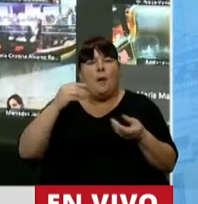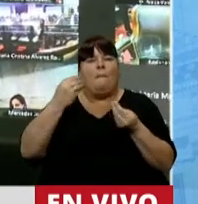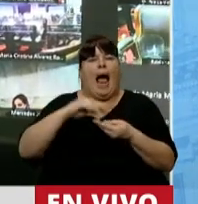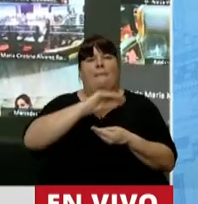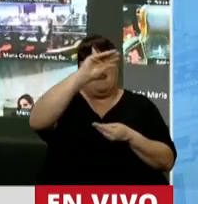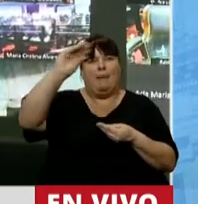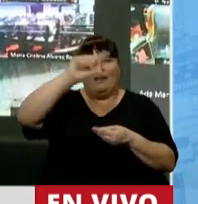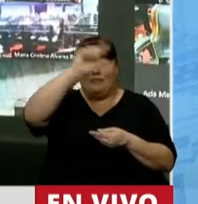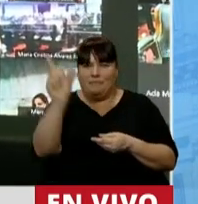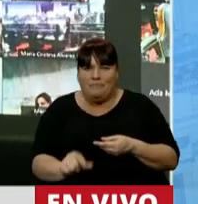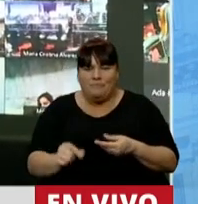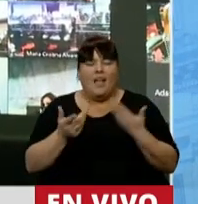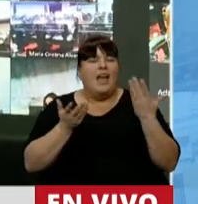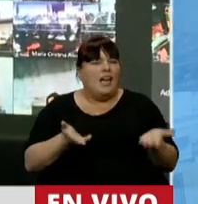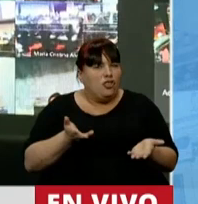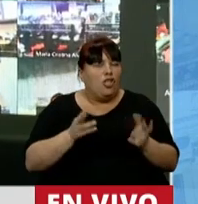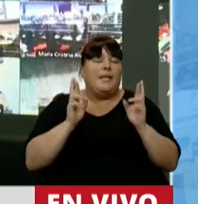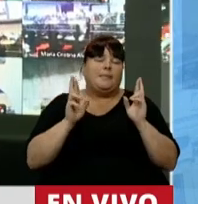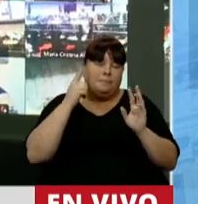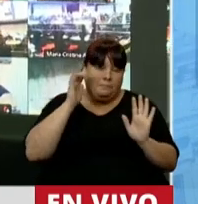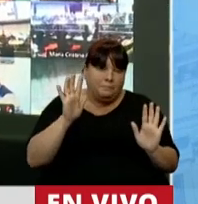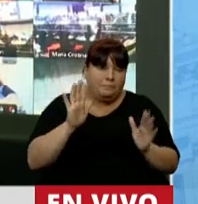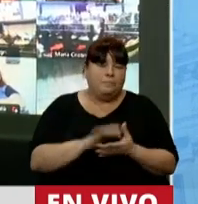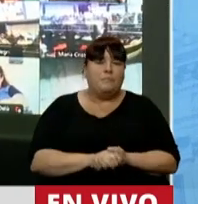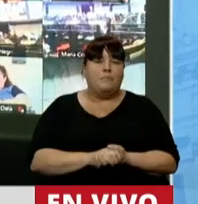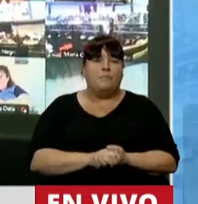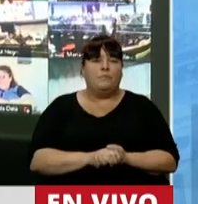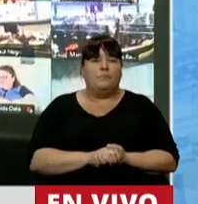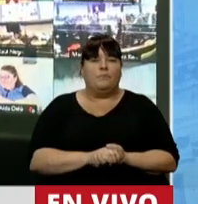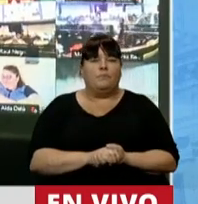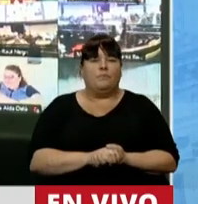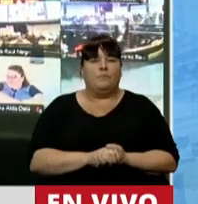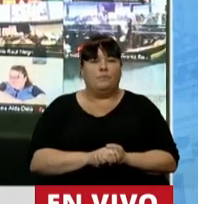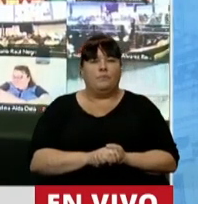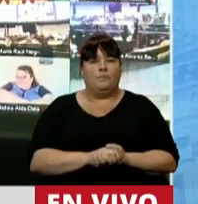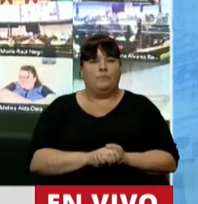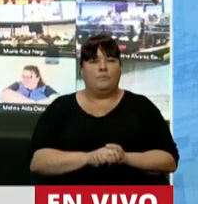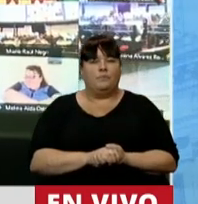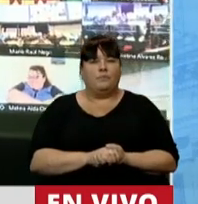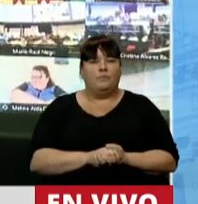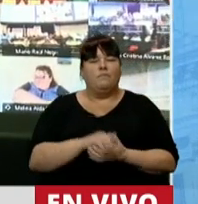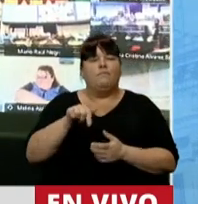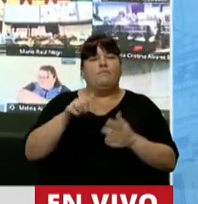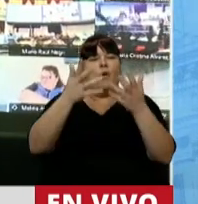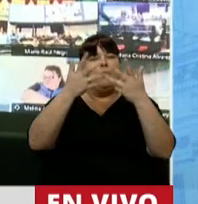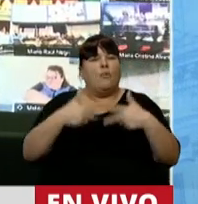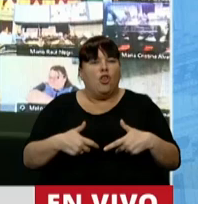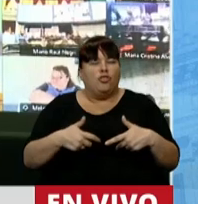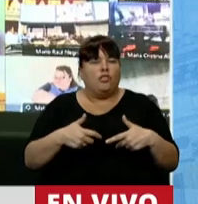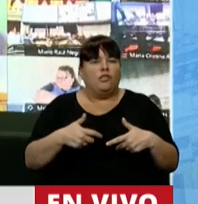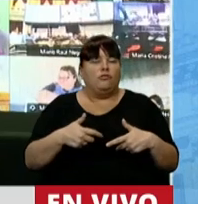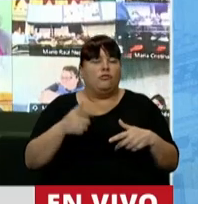coparticipación federal. Entonces, espero que este proyecto,